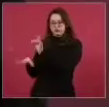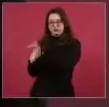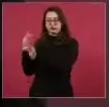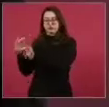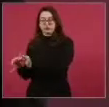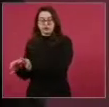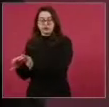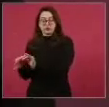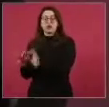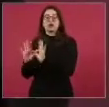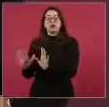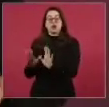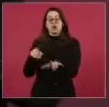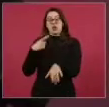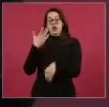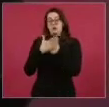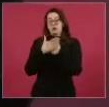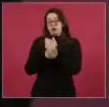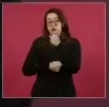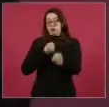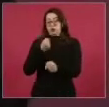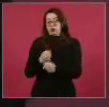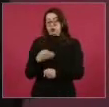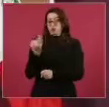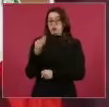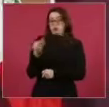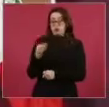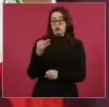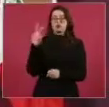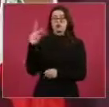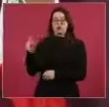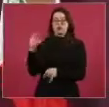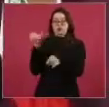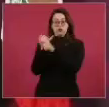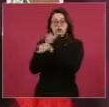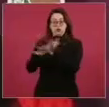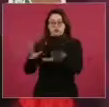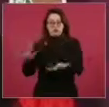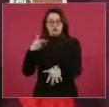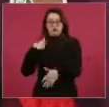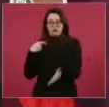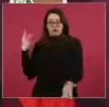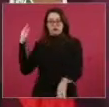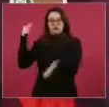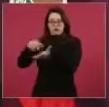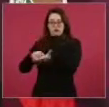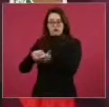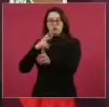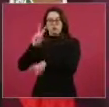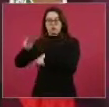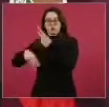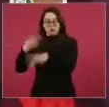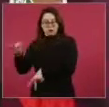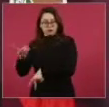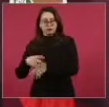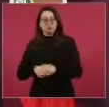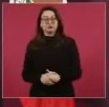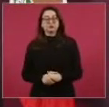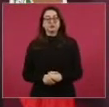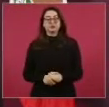febrero en el informe y el 21, 21 de septiembre,